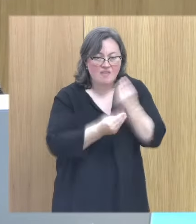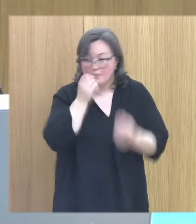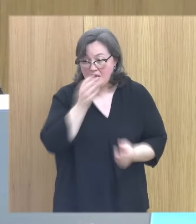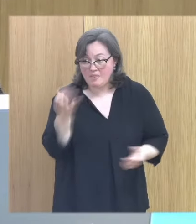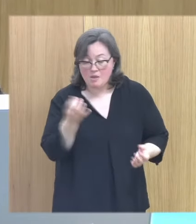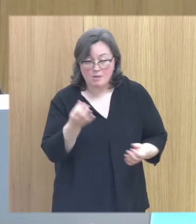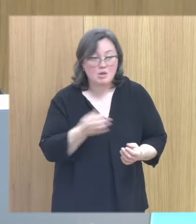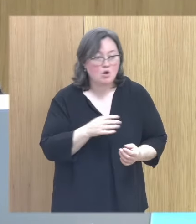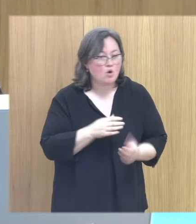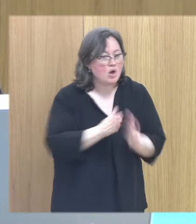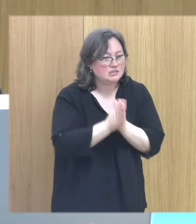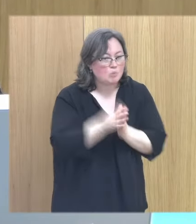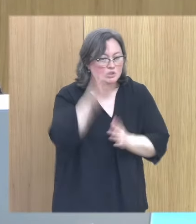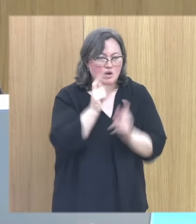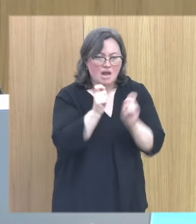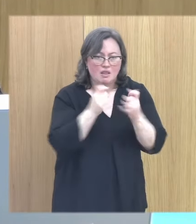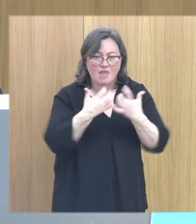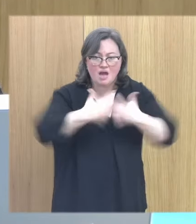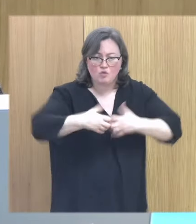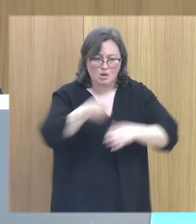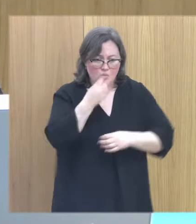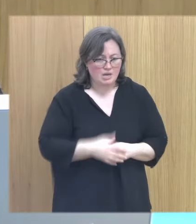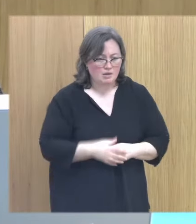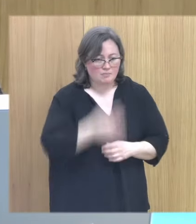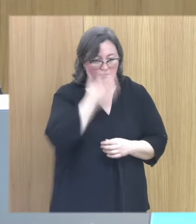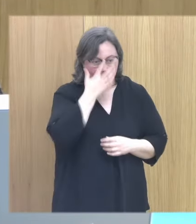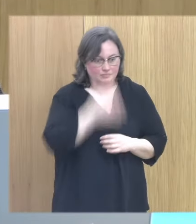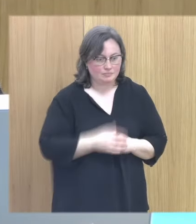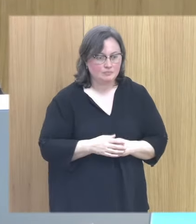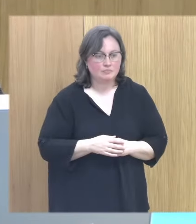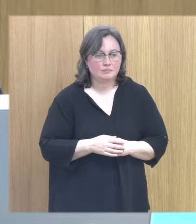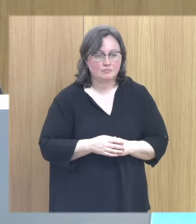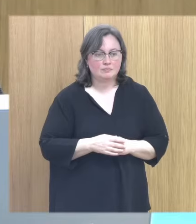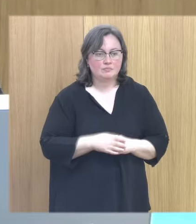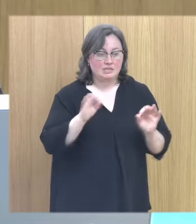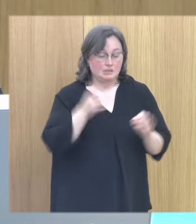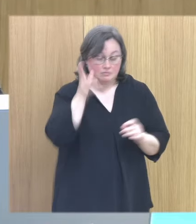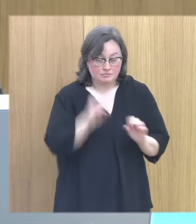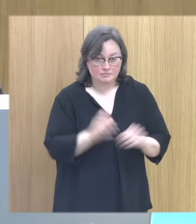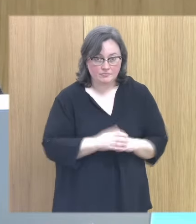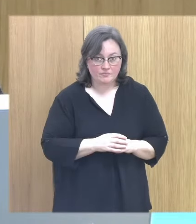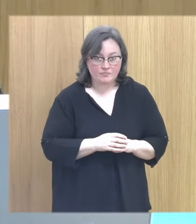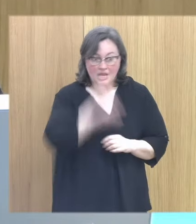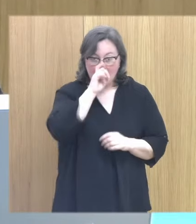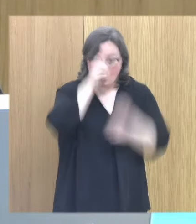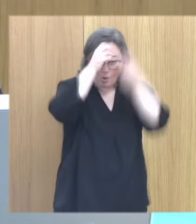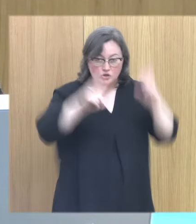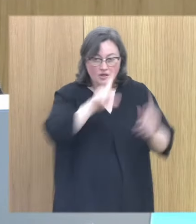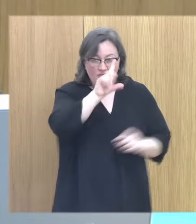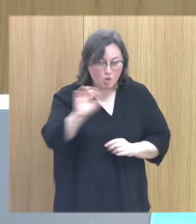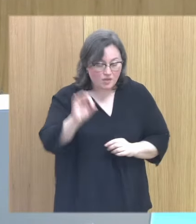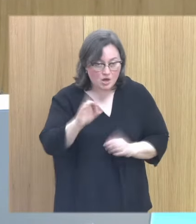pero el MDR con estímulos sensoriales funciona muy bien entonces hay muchos recuerdos que no se llegan a tener completos